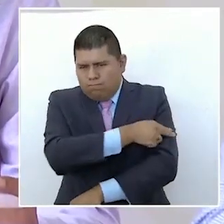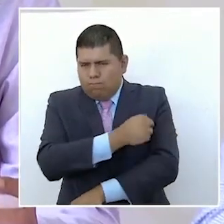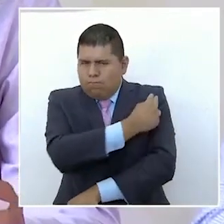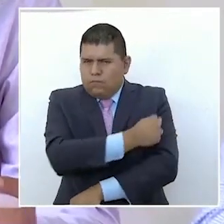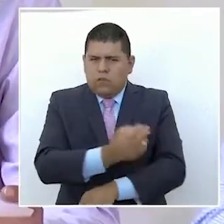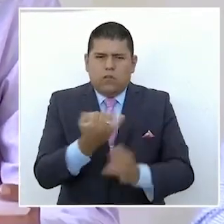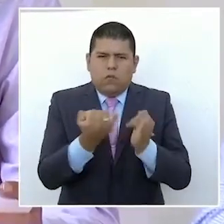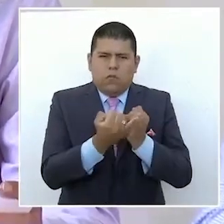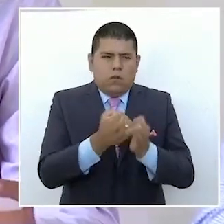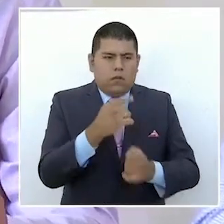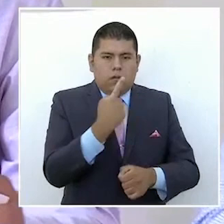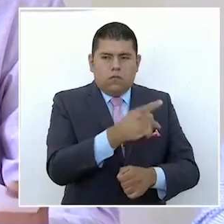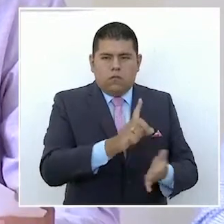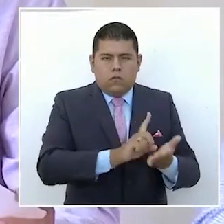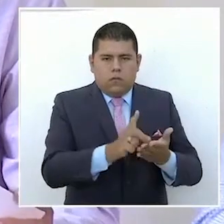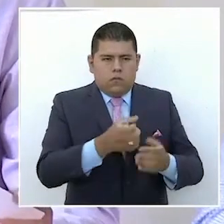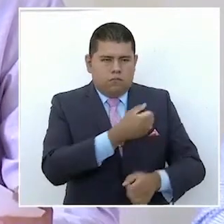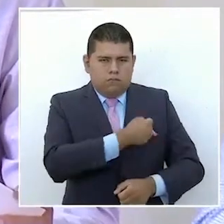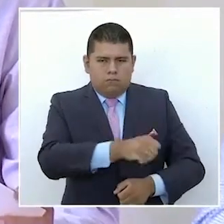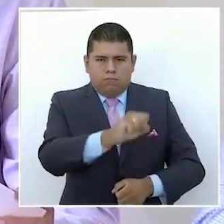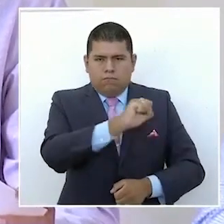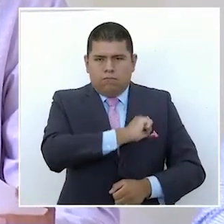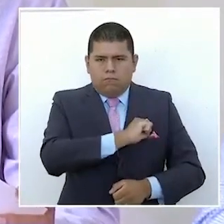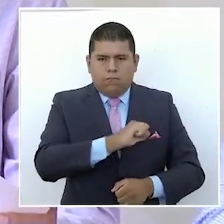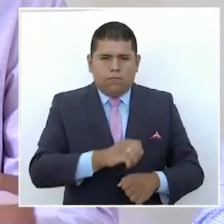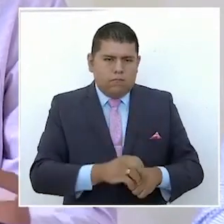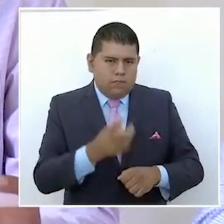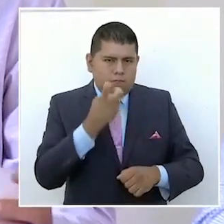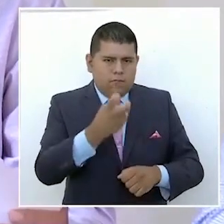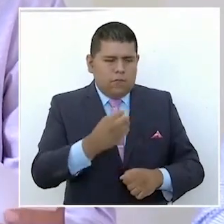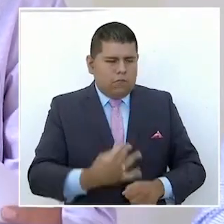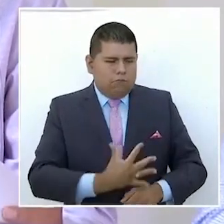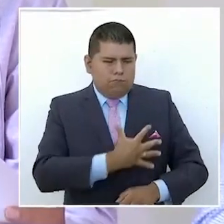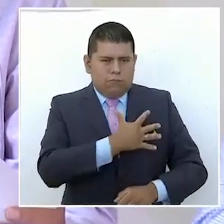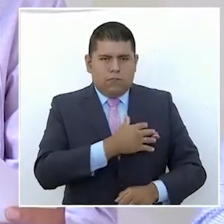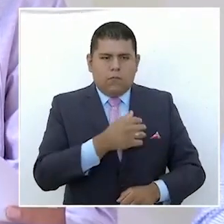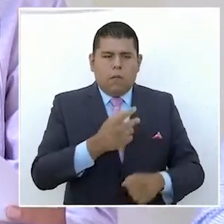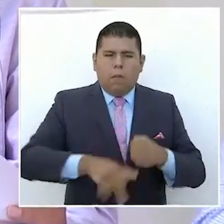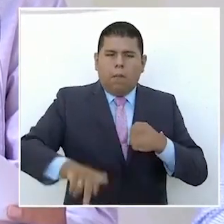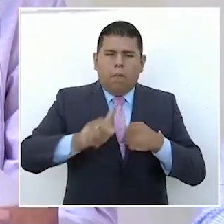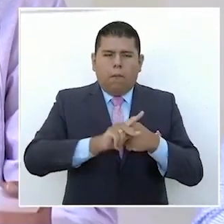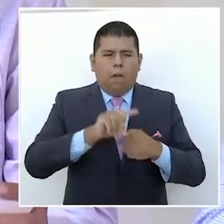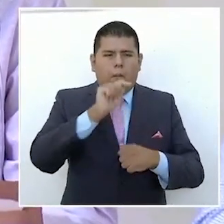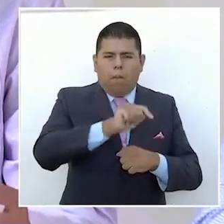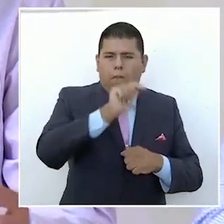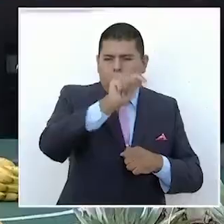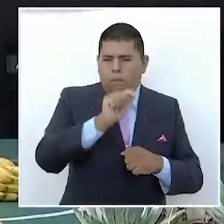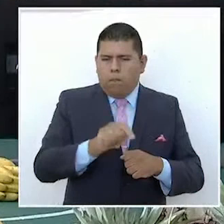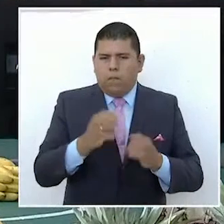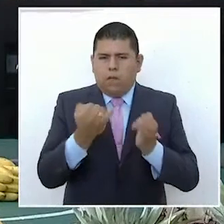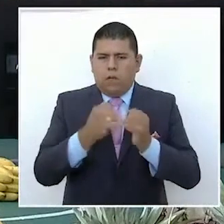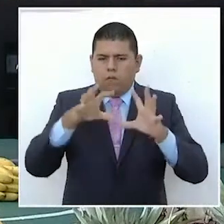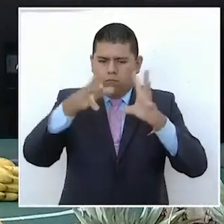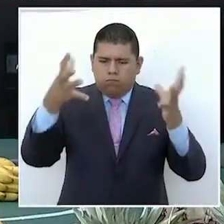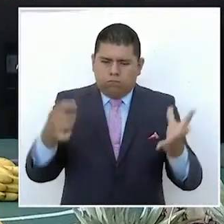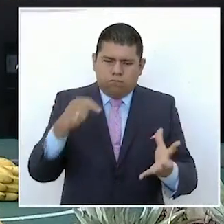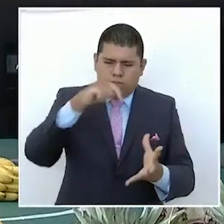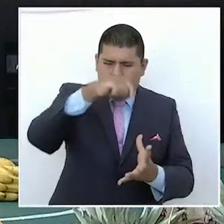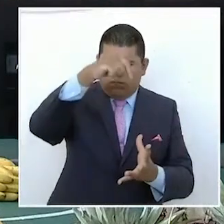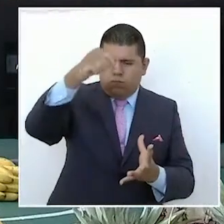a la salud, el estado de bienestar. En esos países, en en muchos otros,